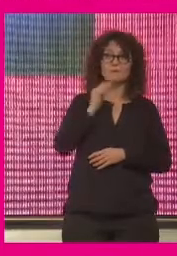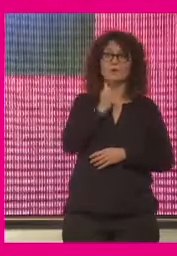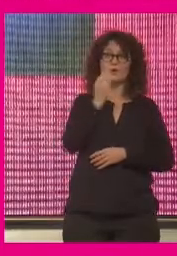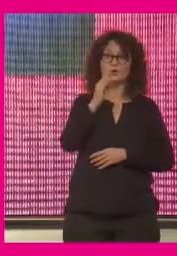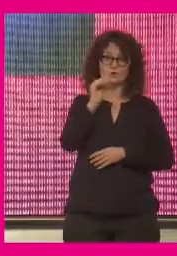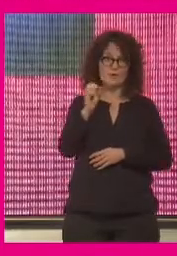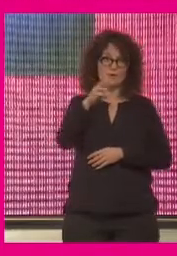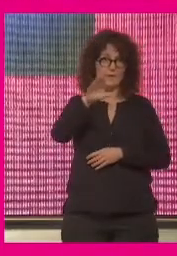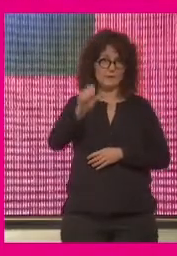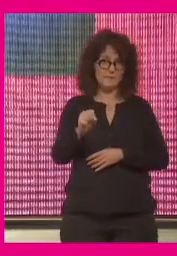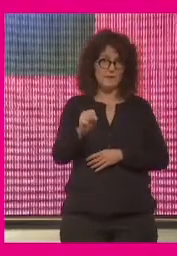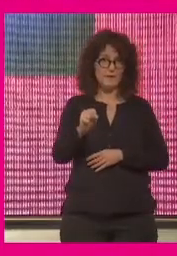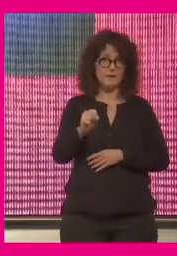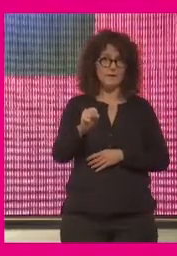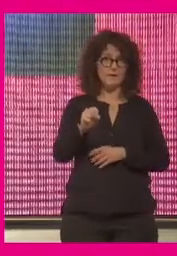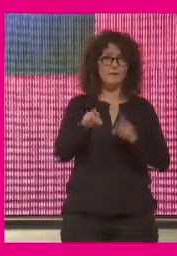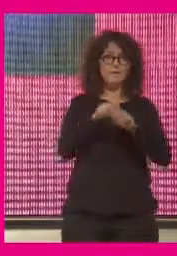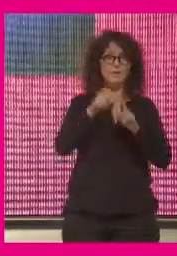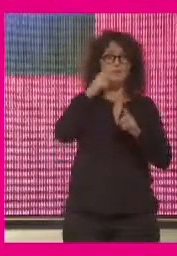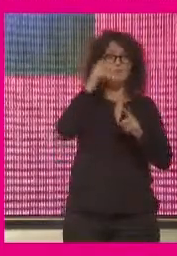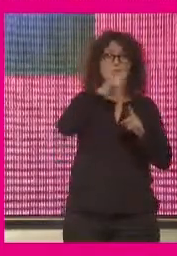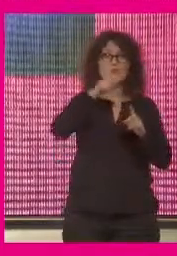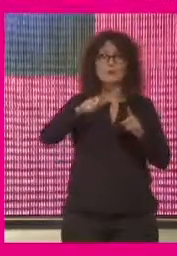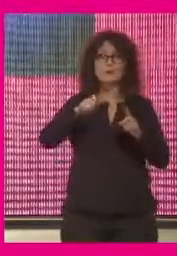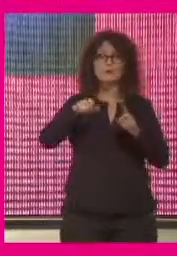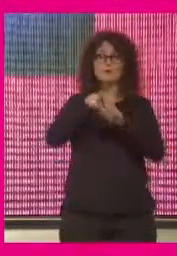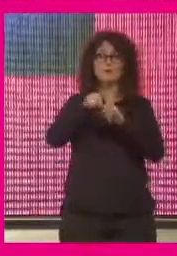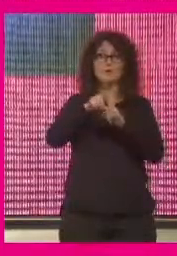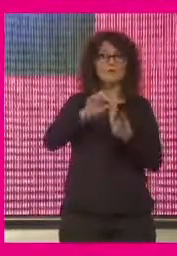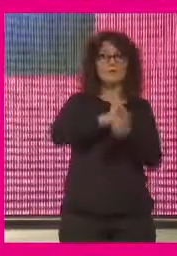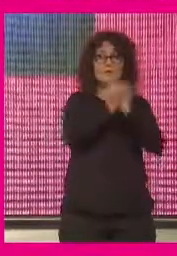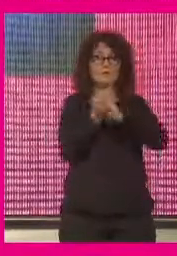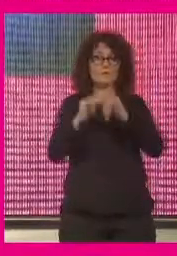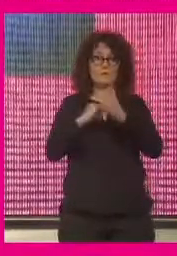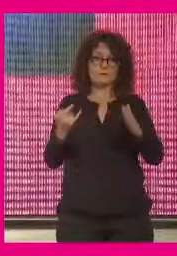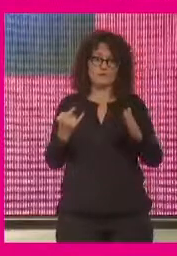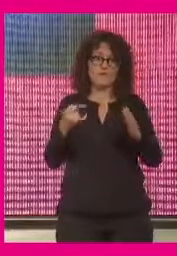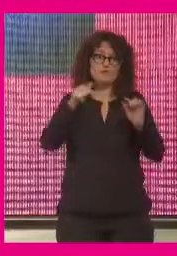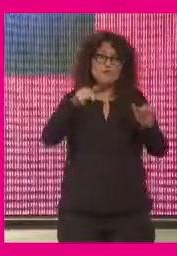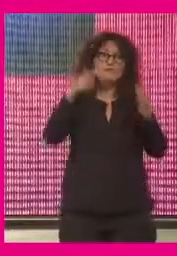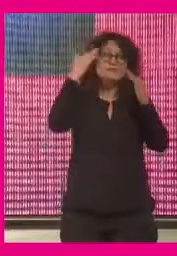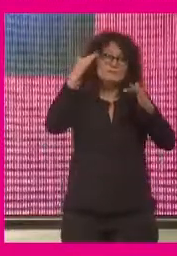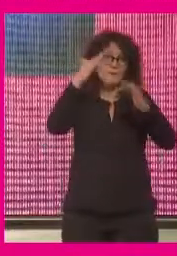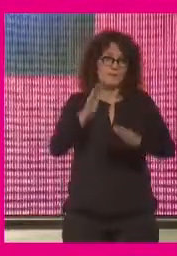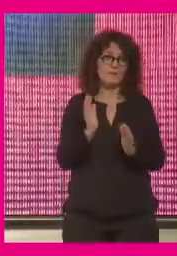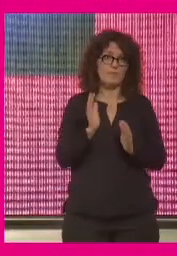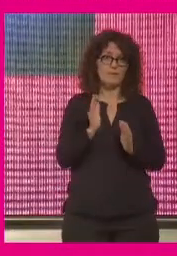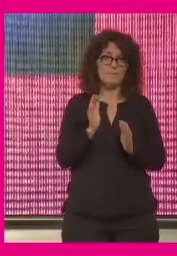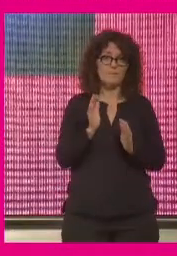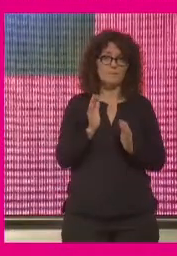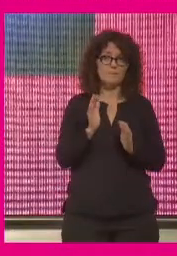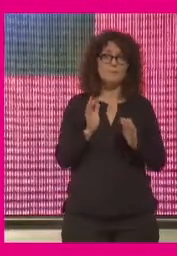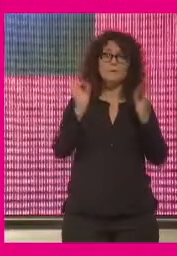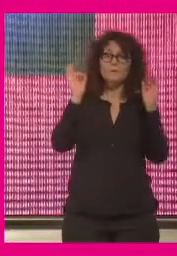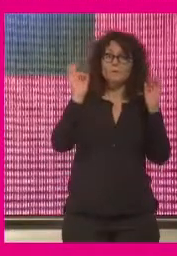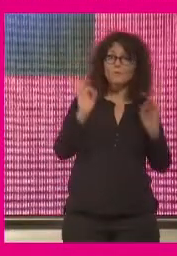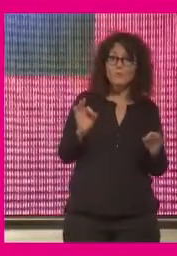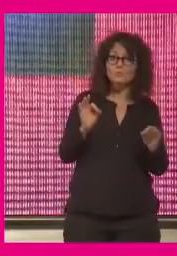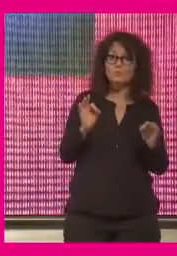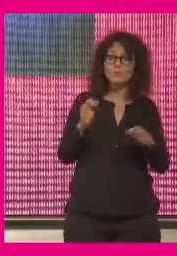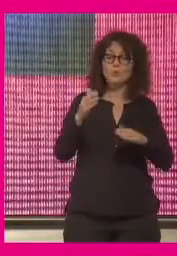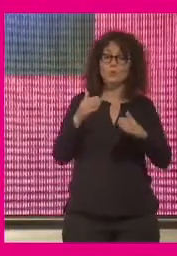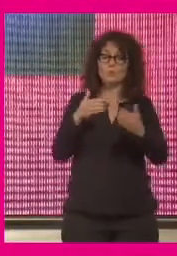el cómo hacemos siendo humanos a pesar de tecnología y yo tengo una esperanza ahí que es que justamente las otras horas